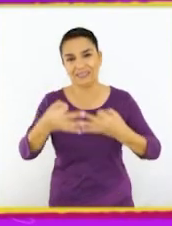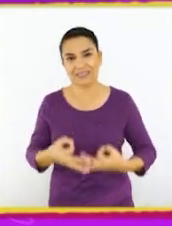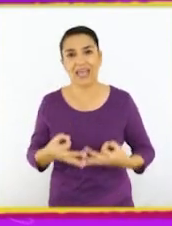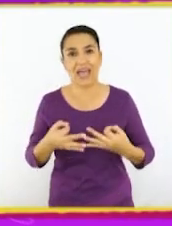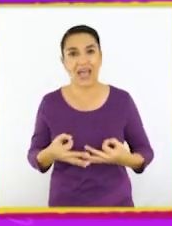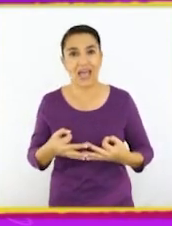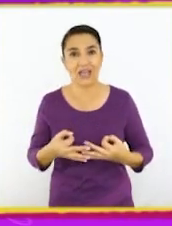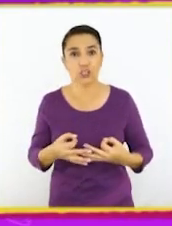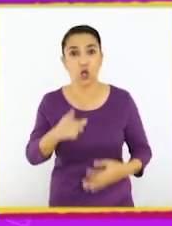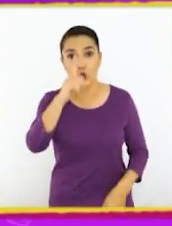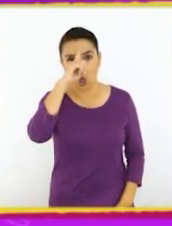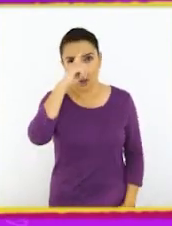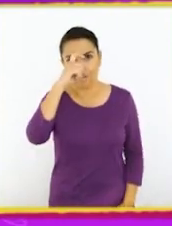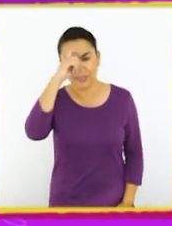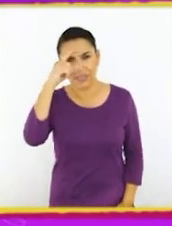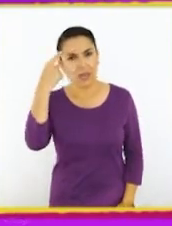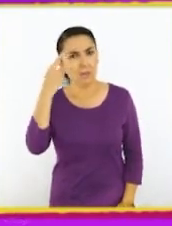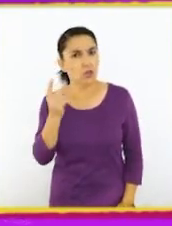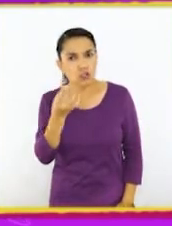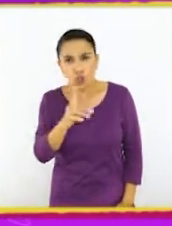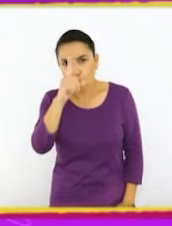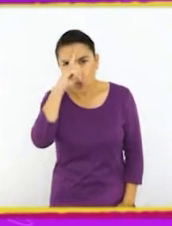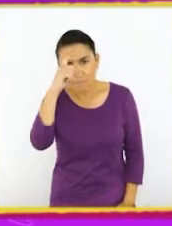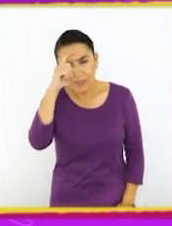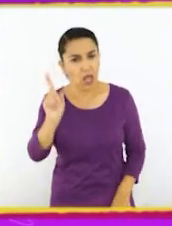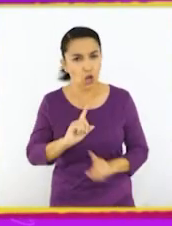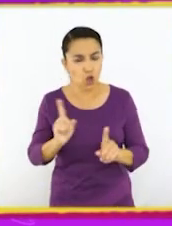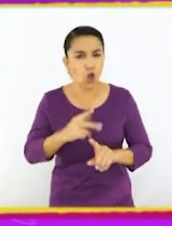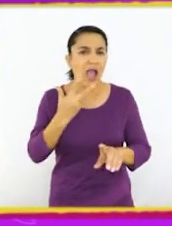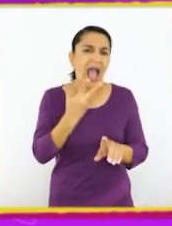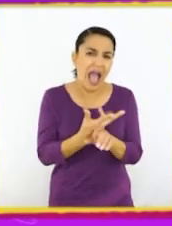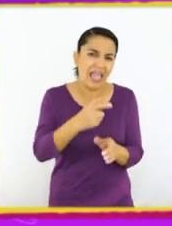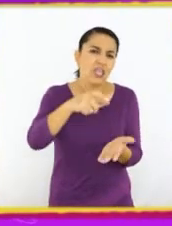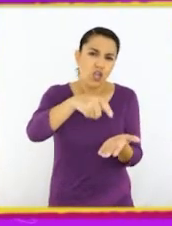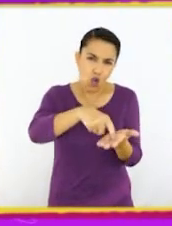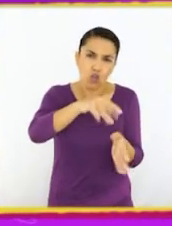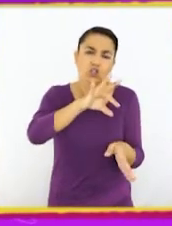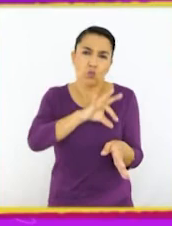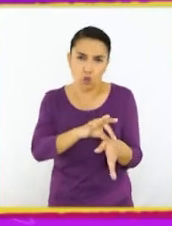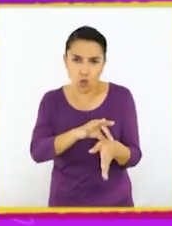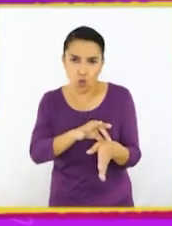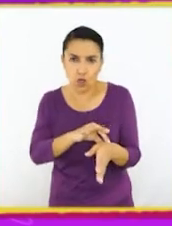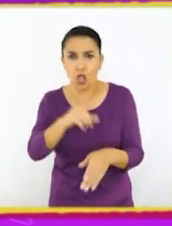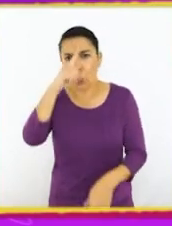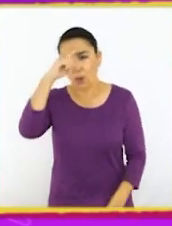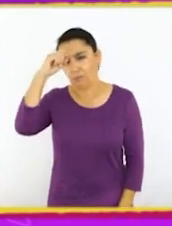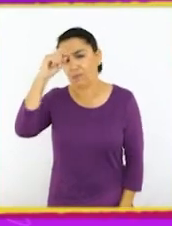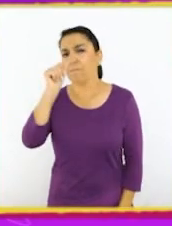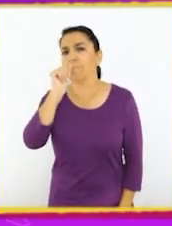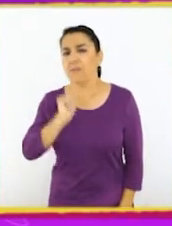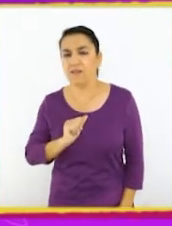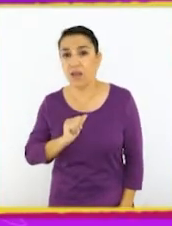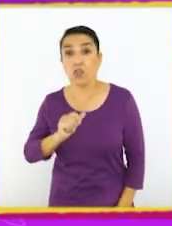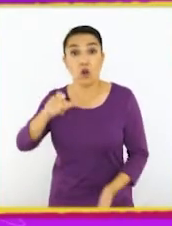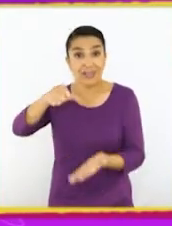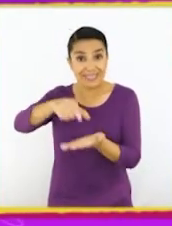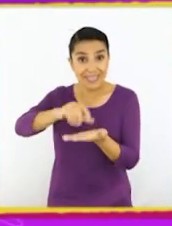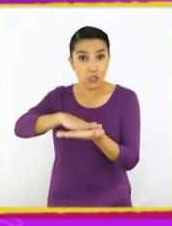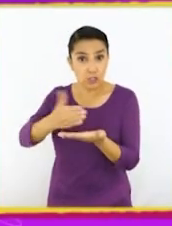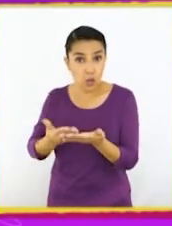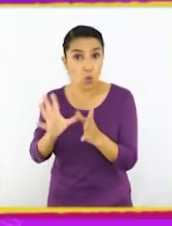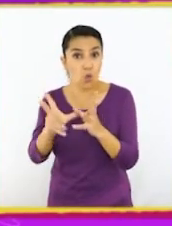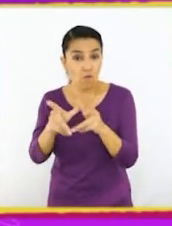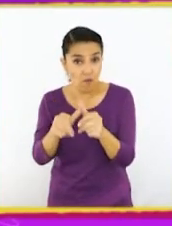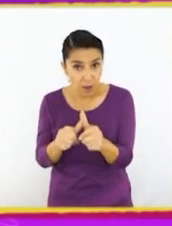Exacto, en los hospitales. Pero no solo ahí. Hoy existen consultorios, clínicas, centros de salud familiar